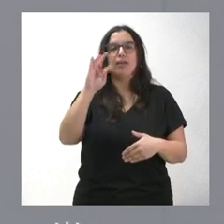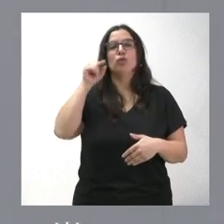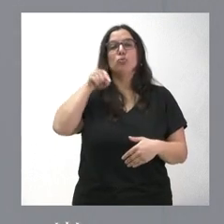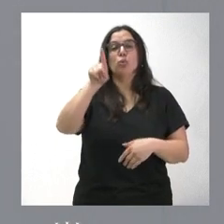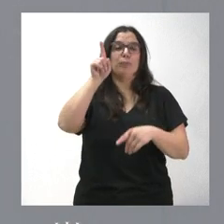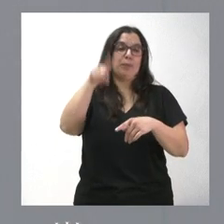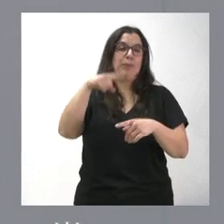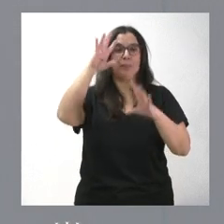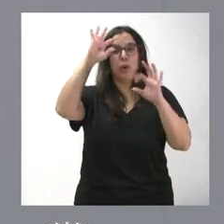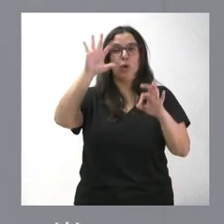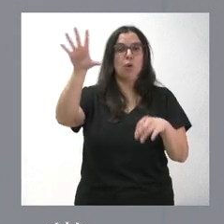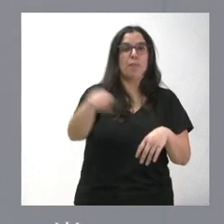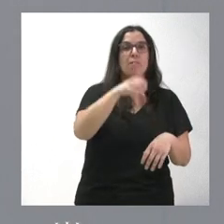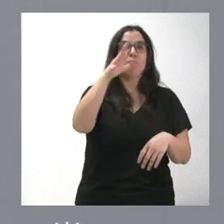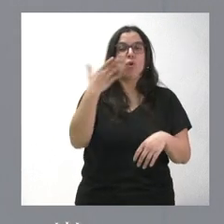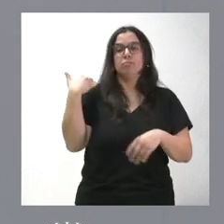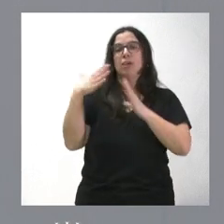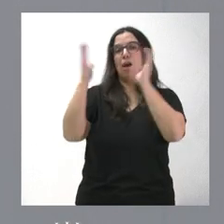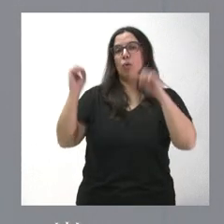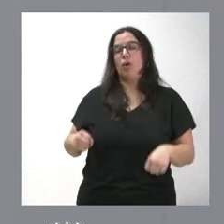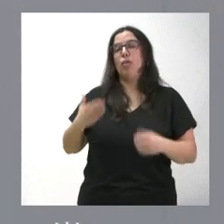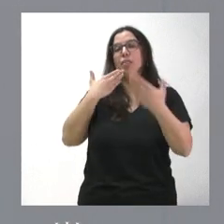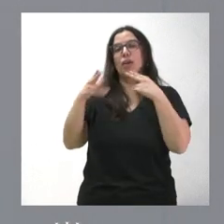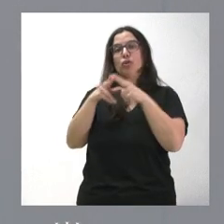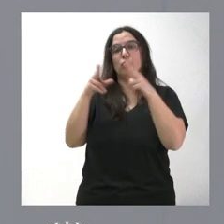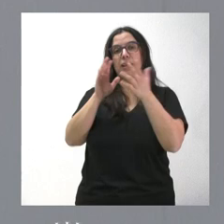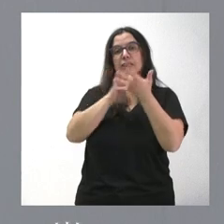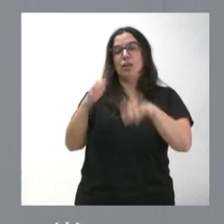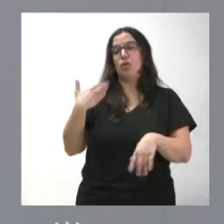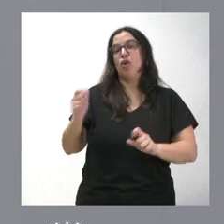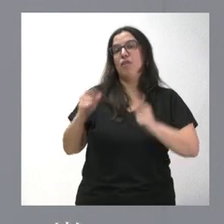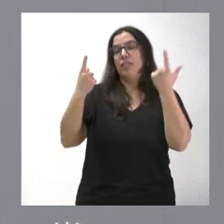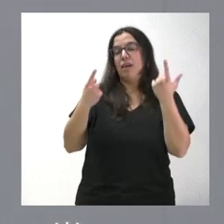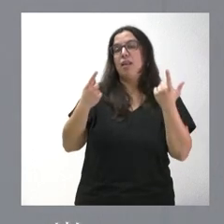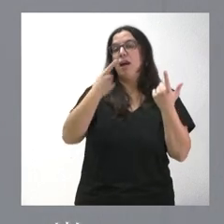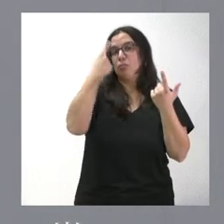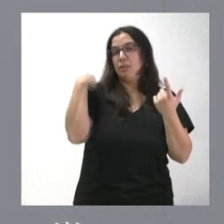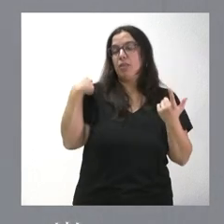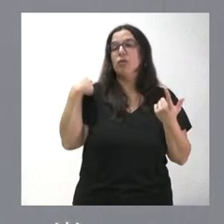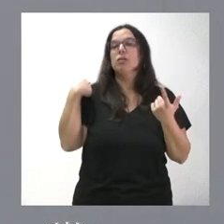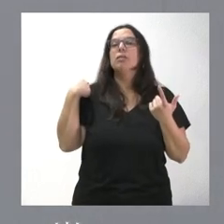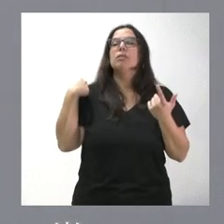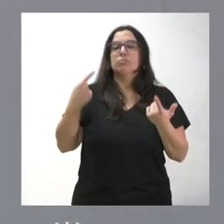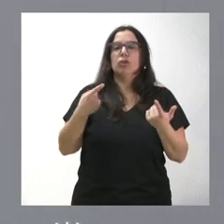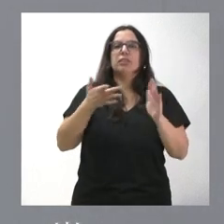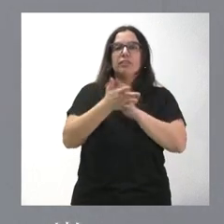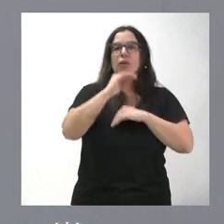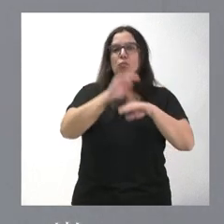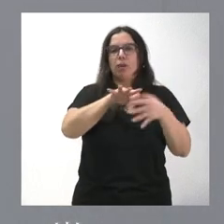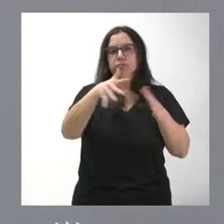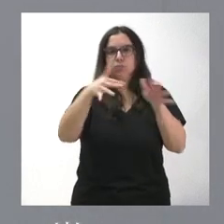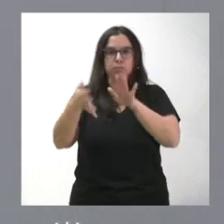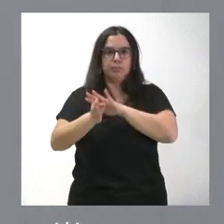coherente esta adquisición con los acuerdos del Diálogo Social de Castilla y León, que se formalizaron en el pasado año y que con esto se siguen cumpliendo.